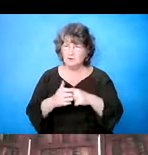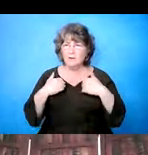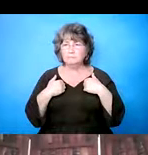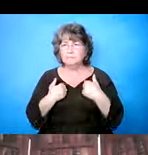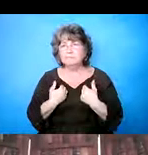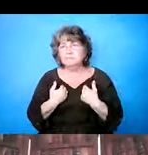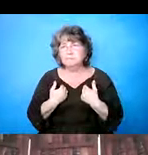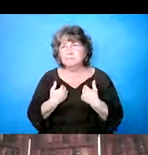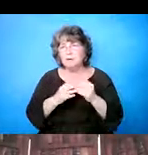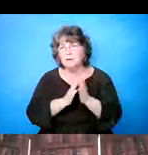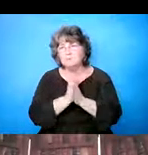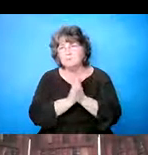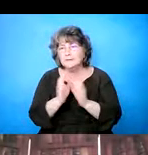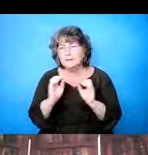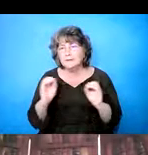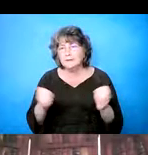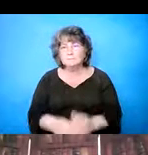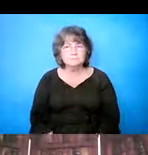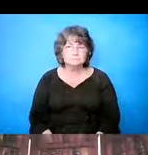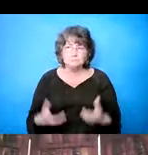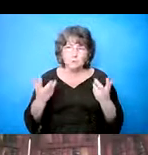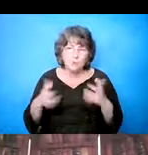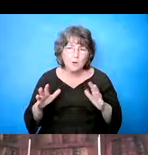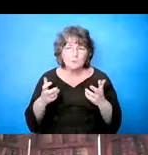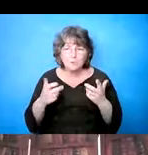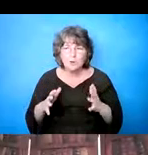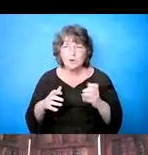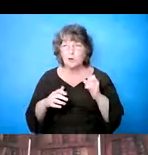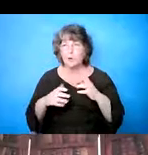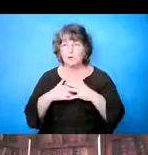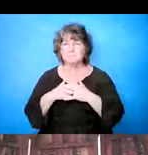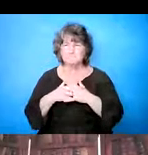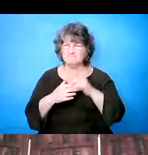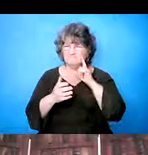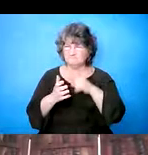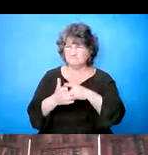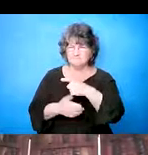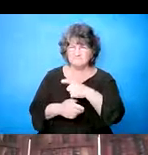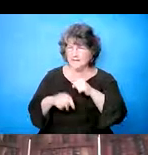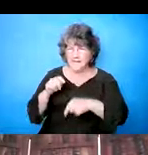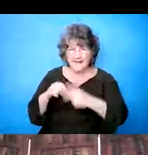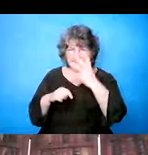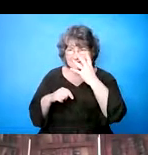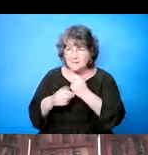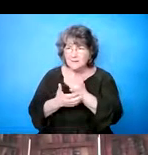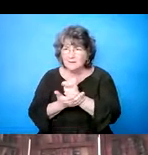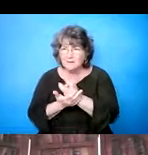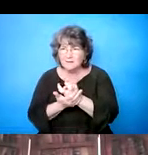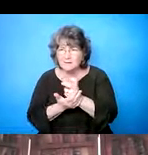O, o que no, están fatigados y no tienen motivación. O, o no están durmiendo bien. Lo que nosotros tenemos